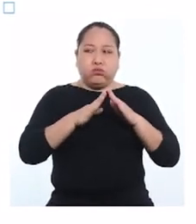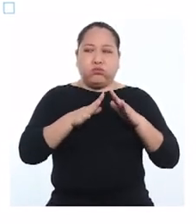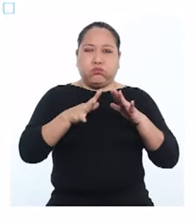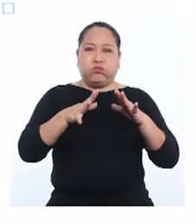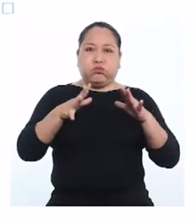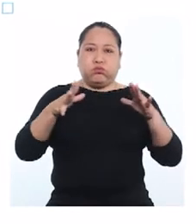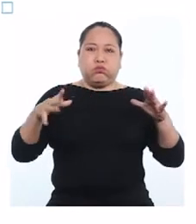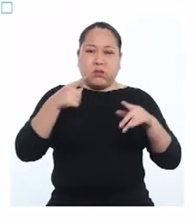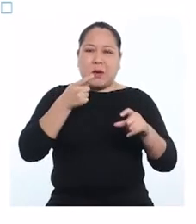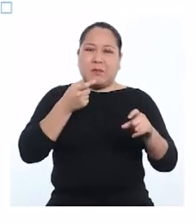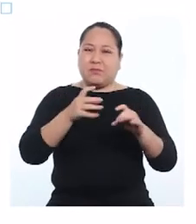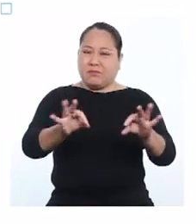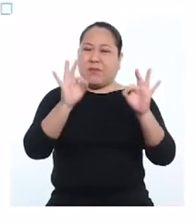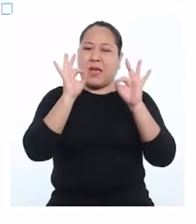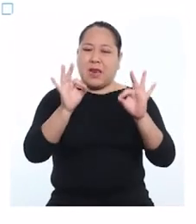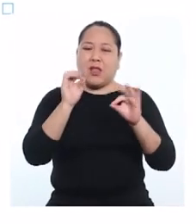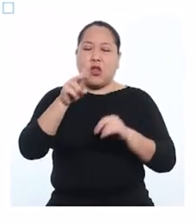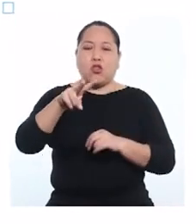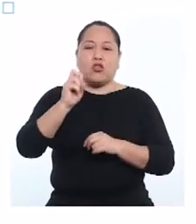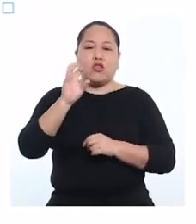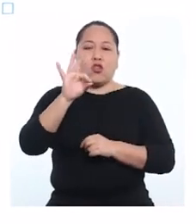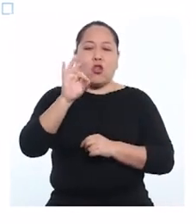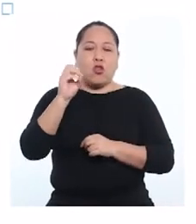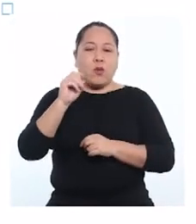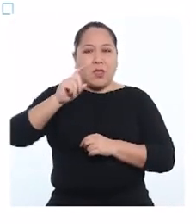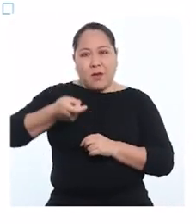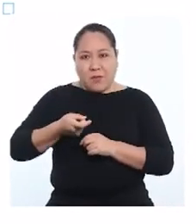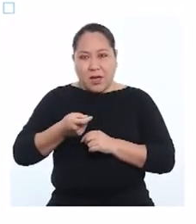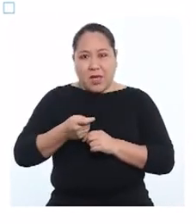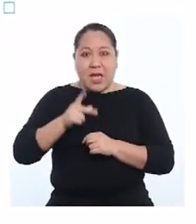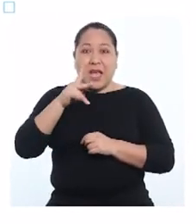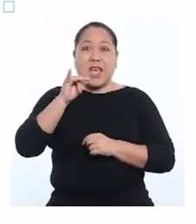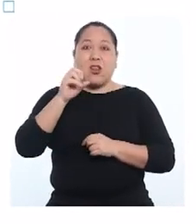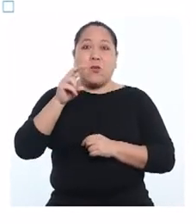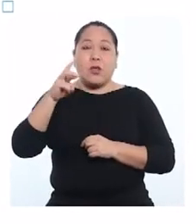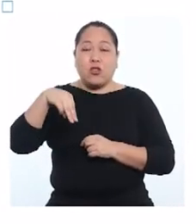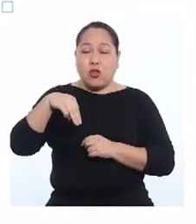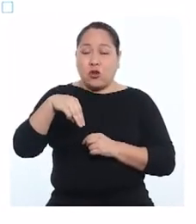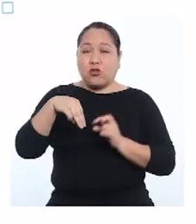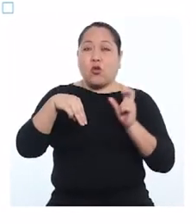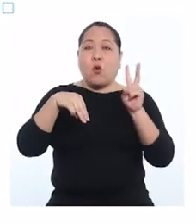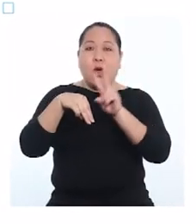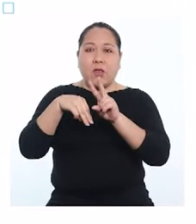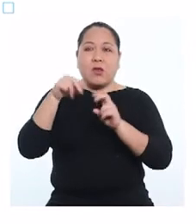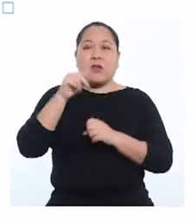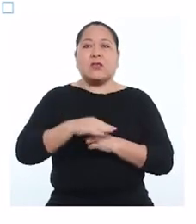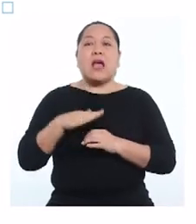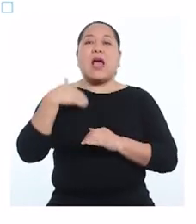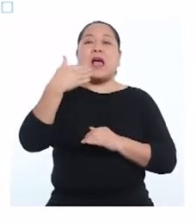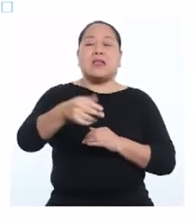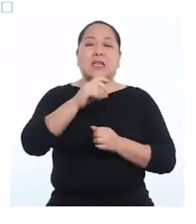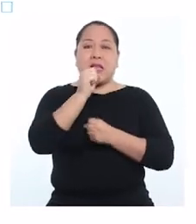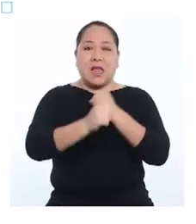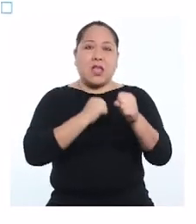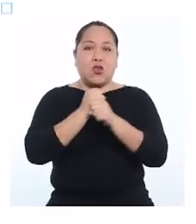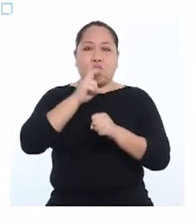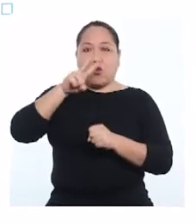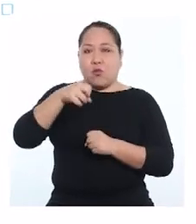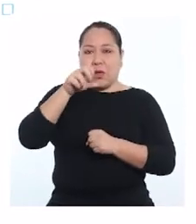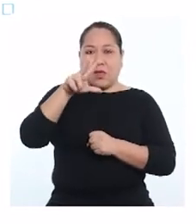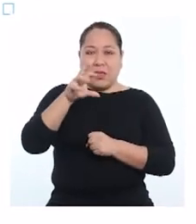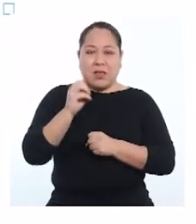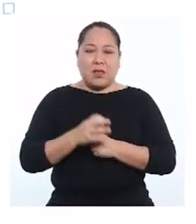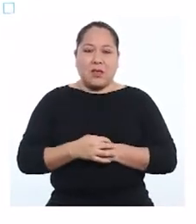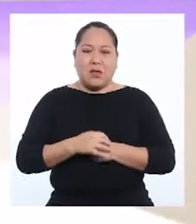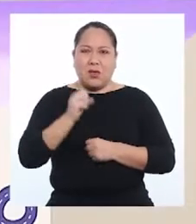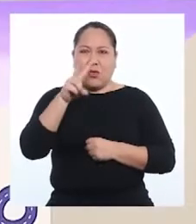podría amenazar 290.000 kilómetros cuadrados de hábitat natural hacia el año 2030.